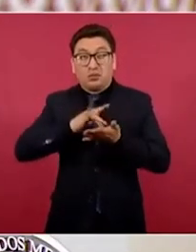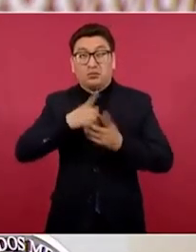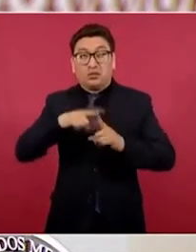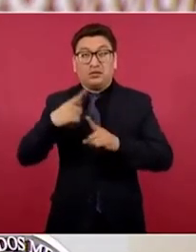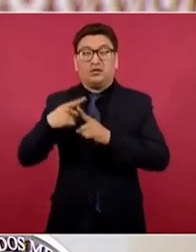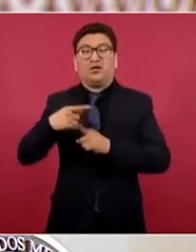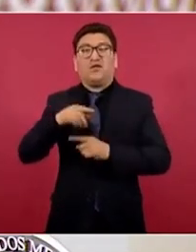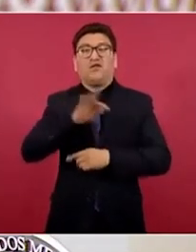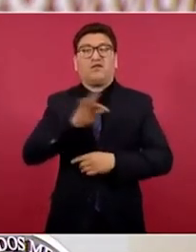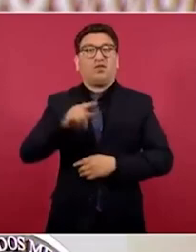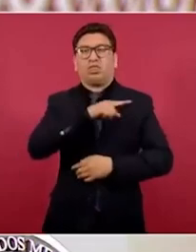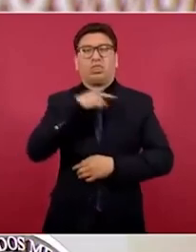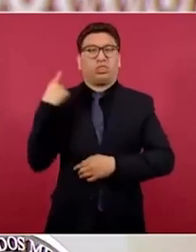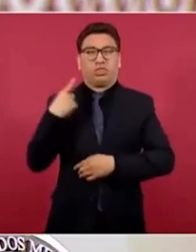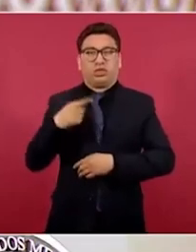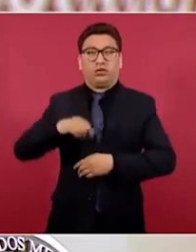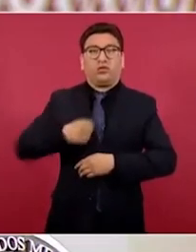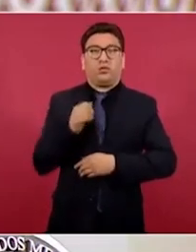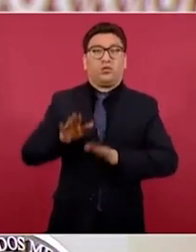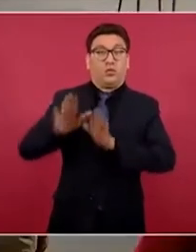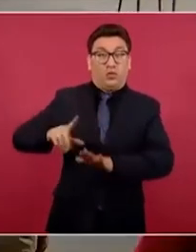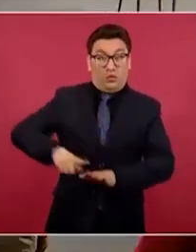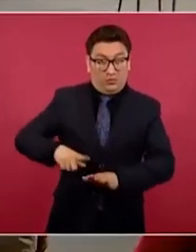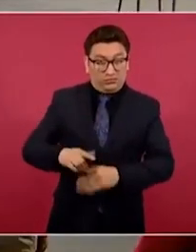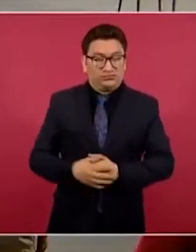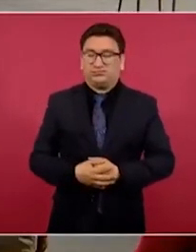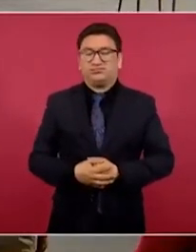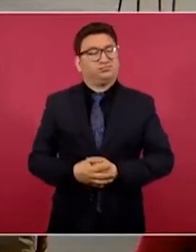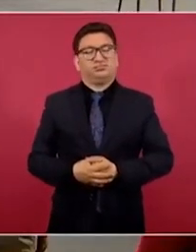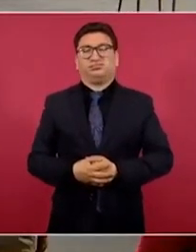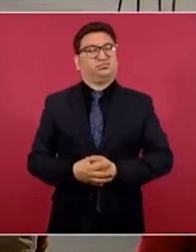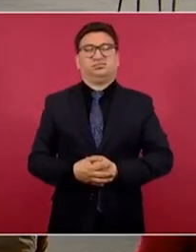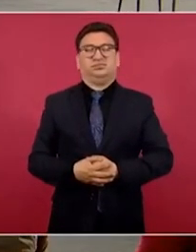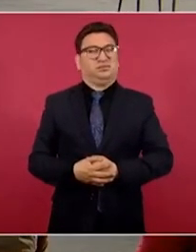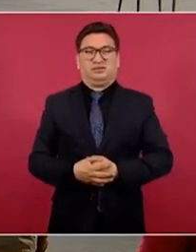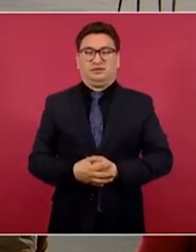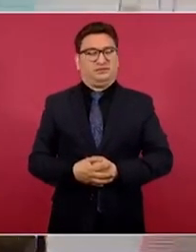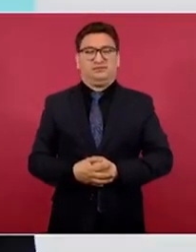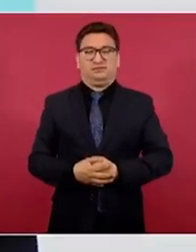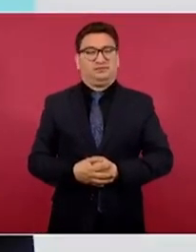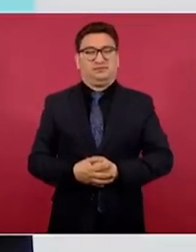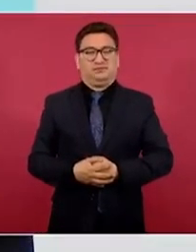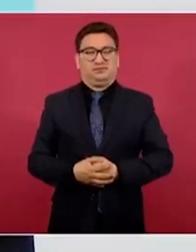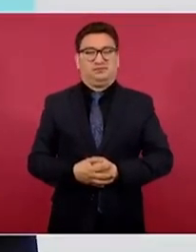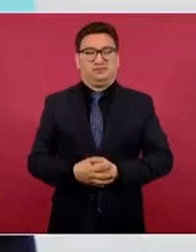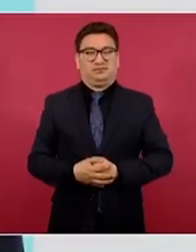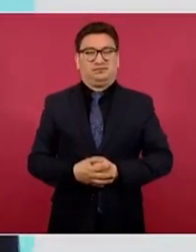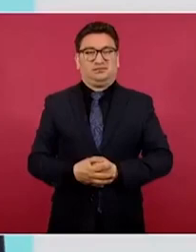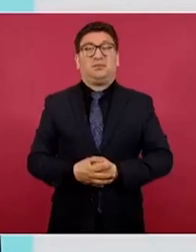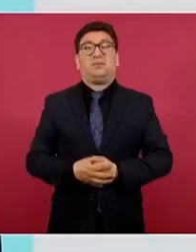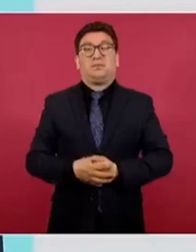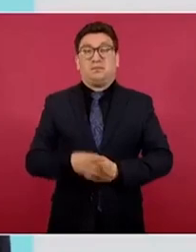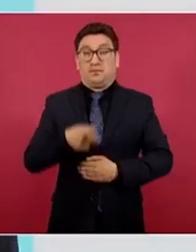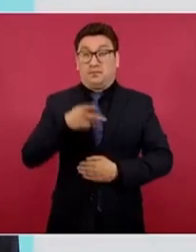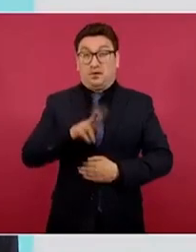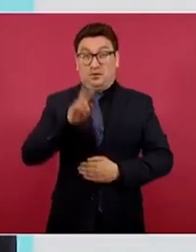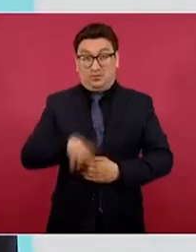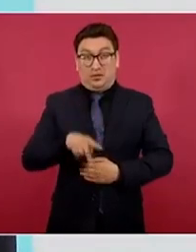caducaron en bodegas del gobierno. Pero de este tamaño es el